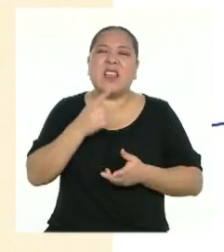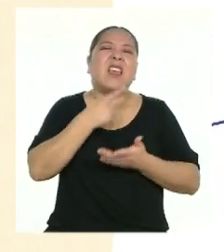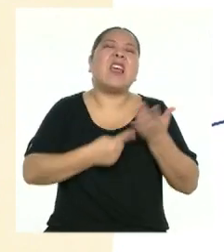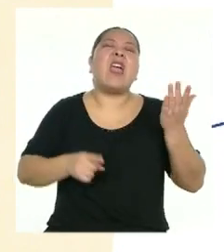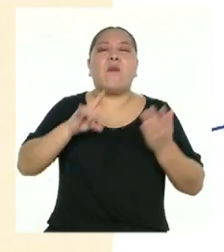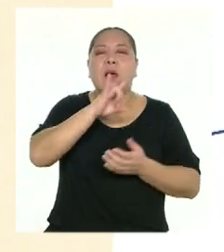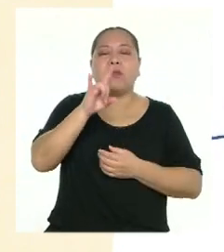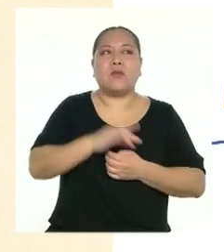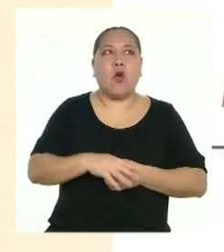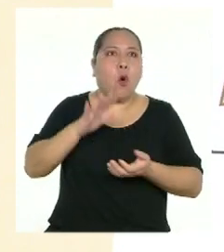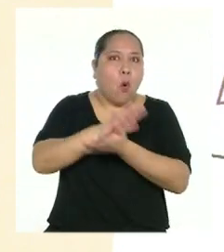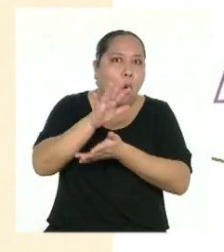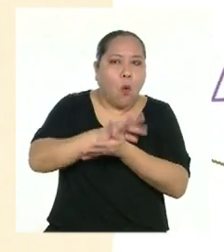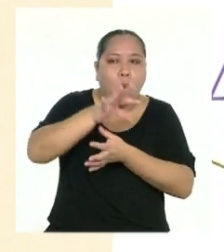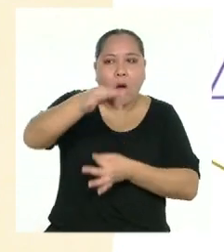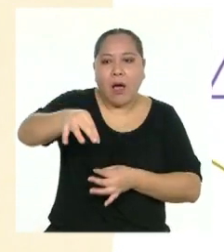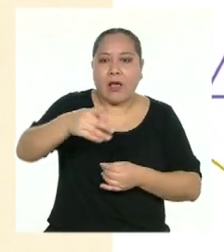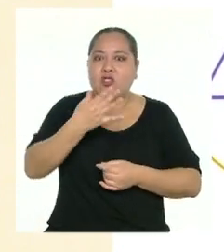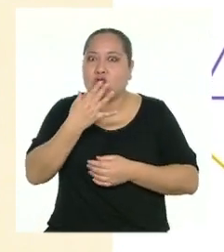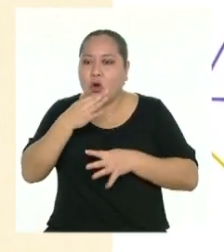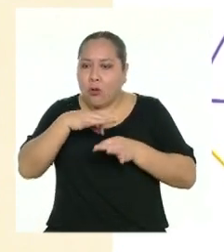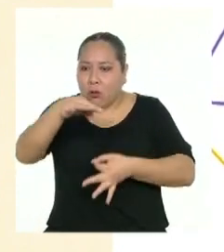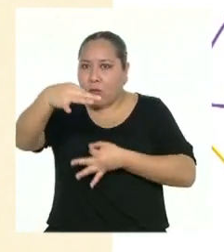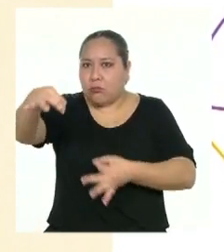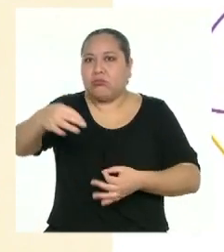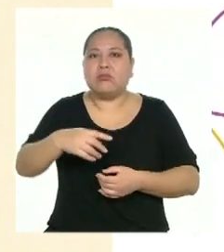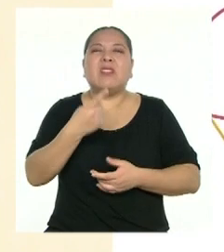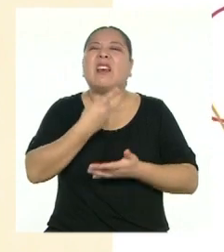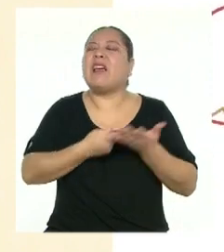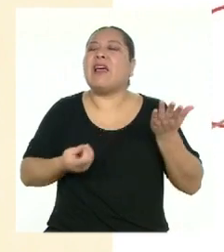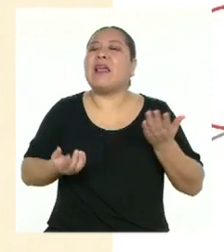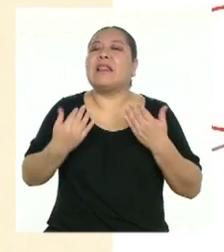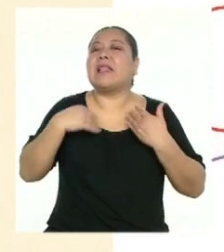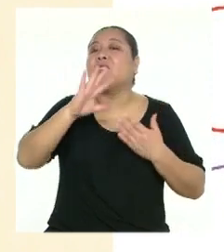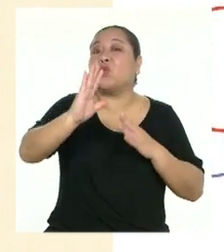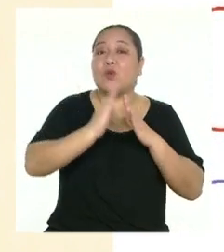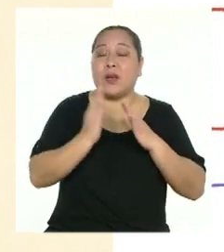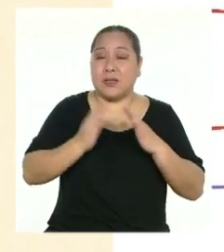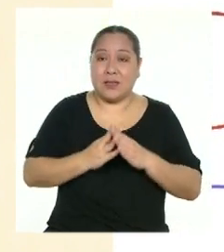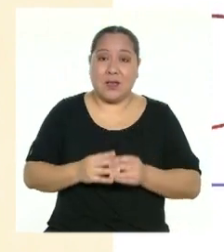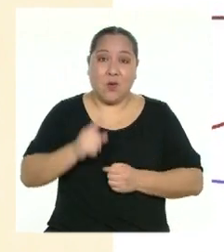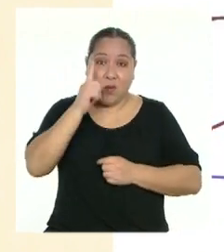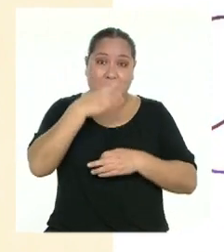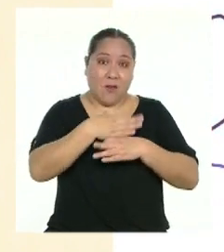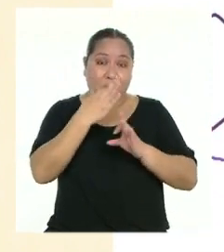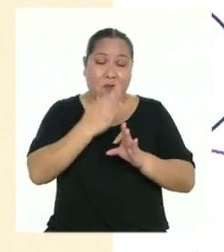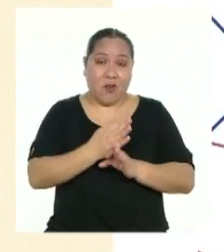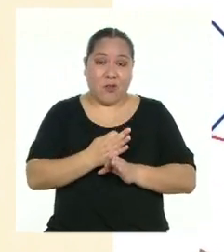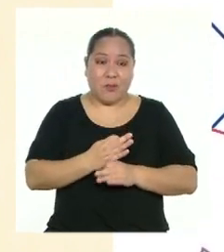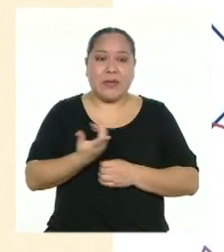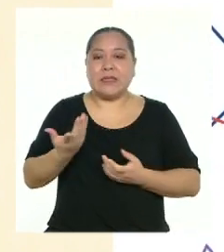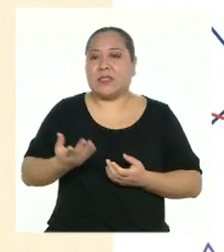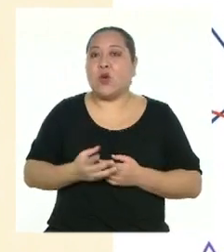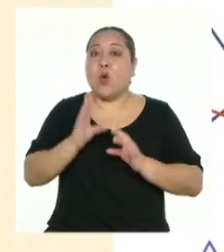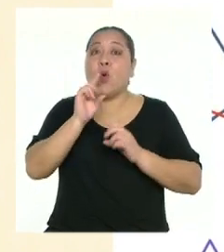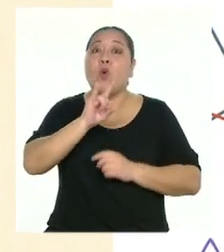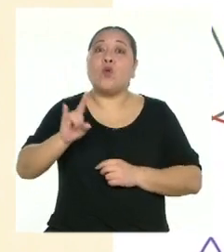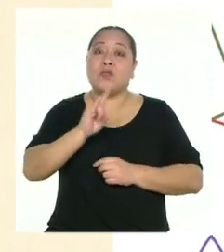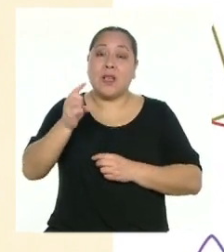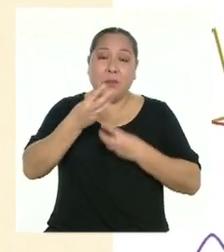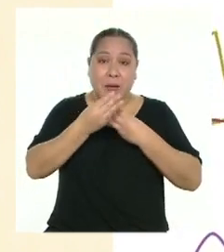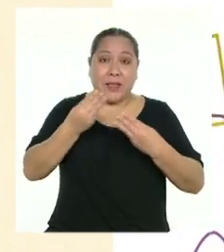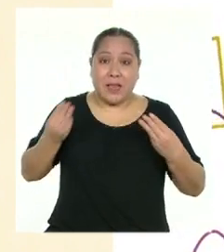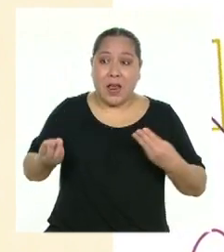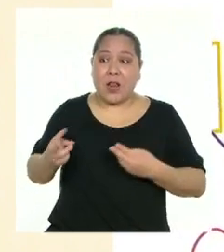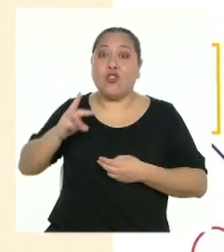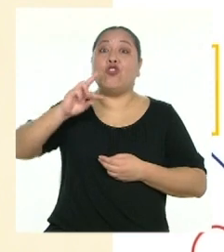hojas, cartulina o lo que tengas en casa. Una gran opción es trabajar con material reciclado y